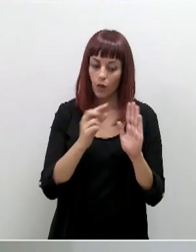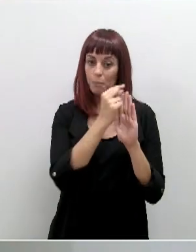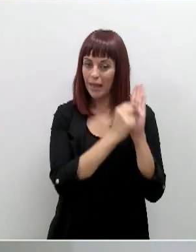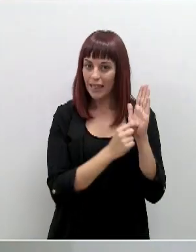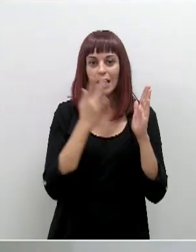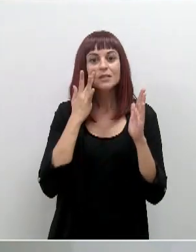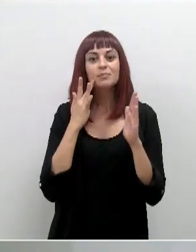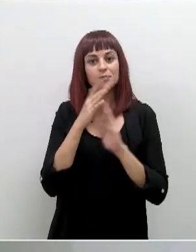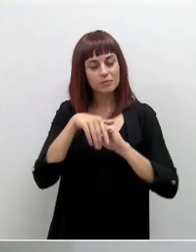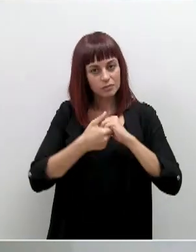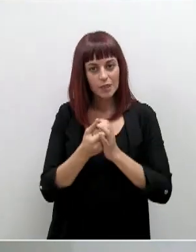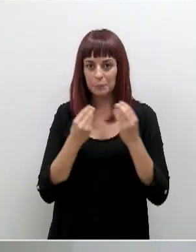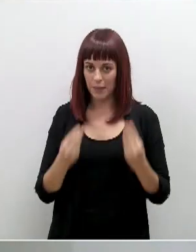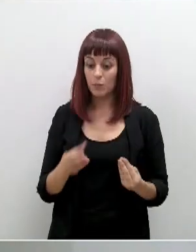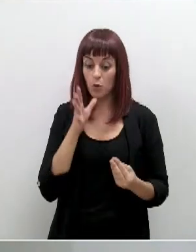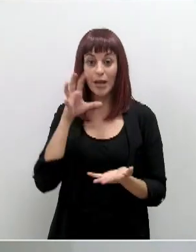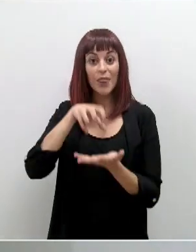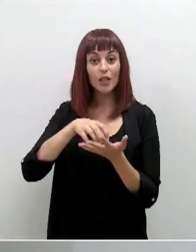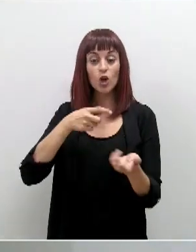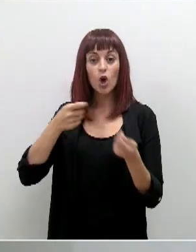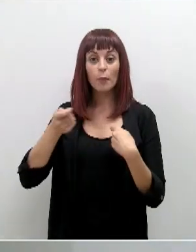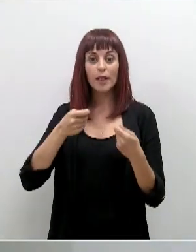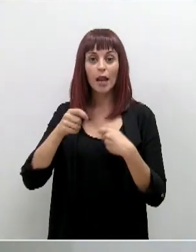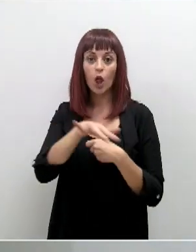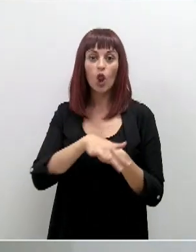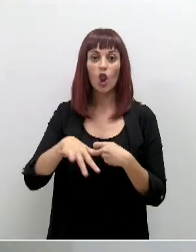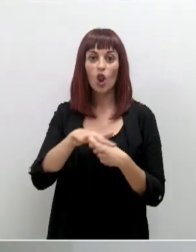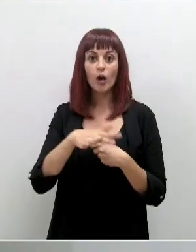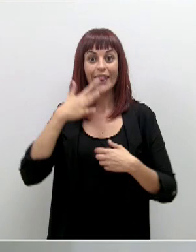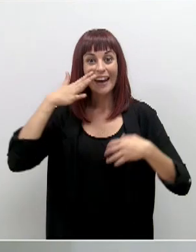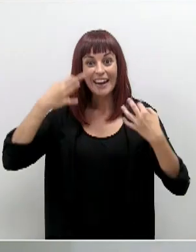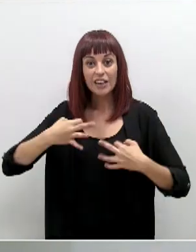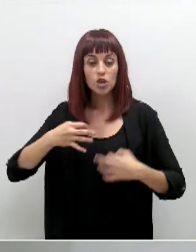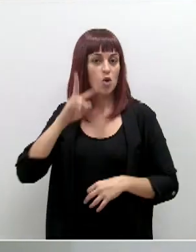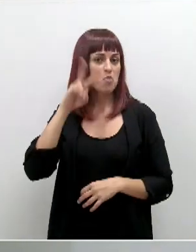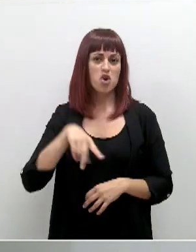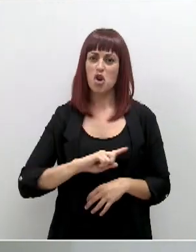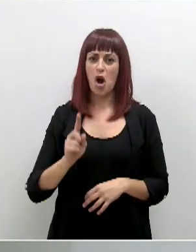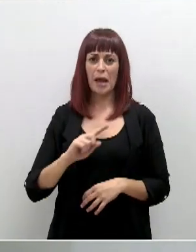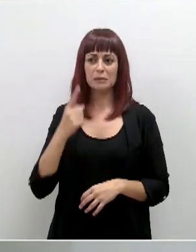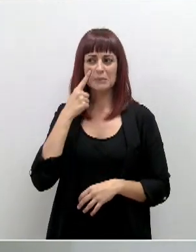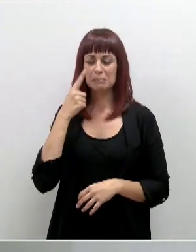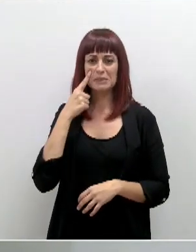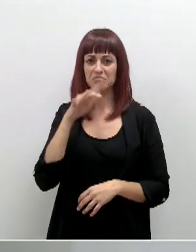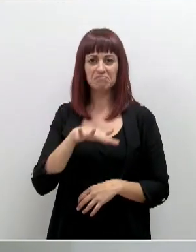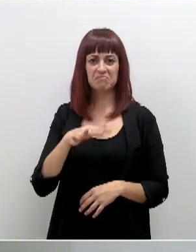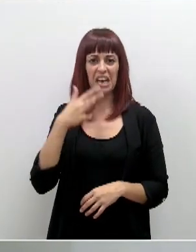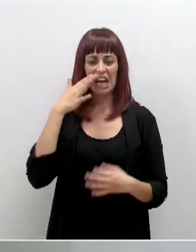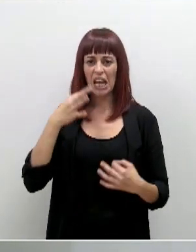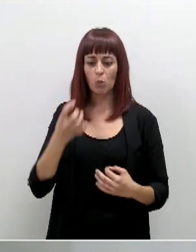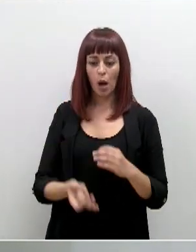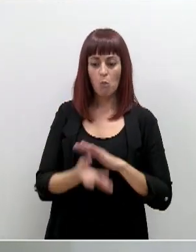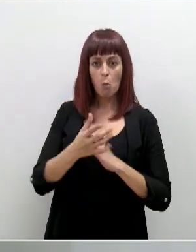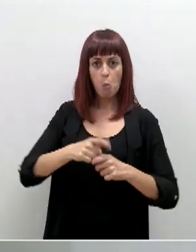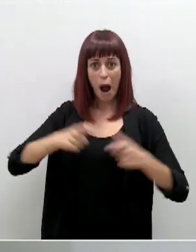comerciales, teniendo en cuenta, aparte, que precisamente los centros comerciales no es un lugar específicamente de riesgo que estamos observando en la pandemia, en la aparición de brotes